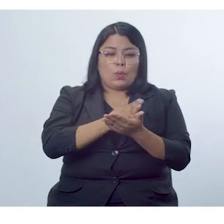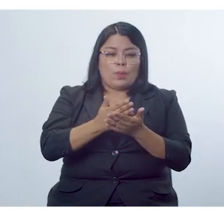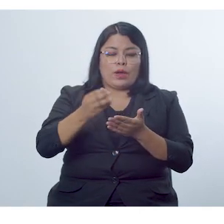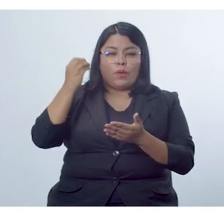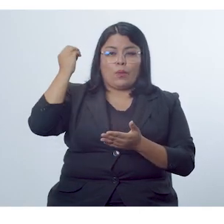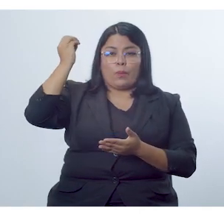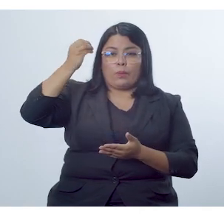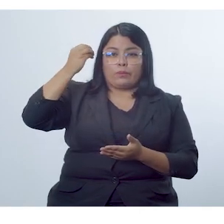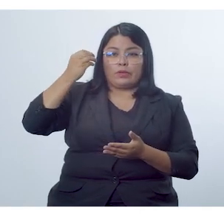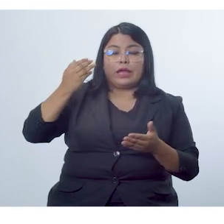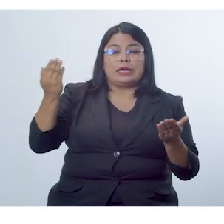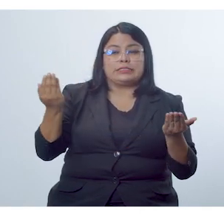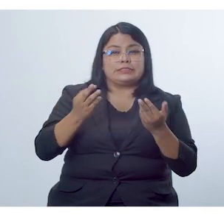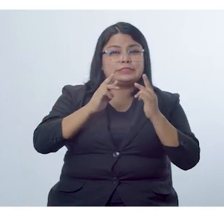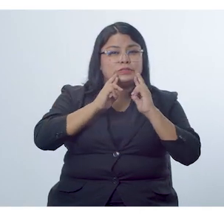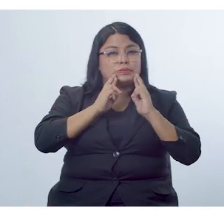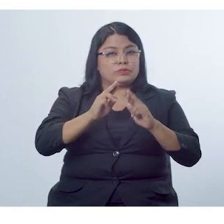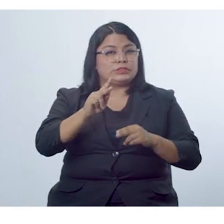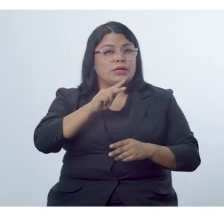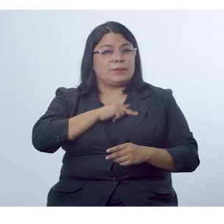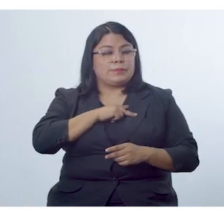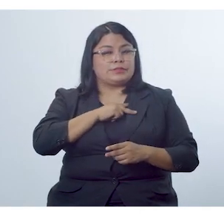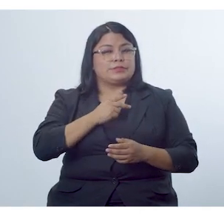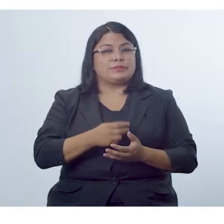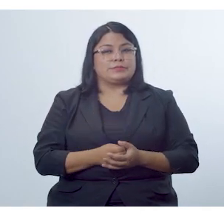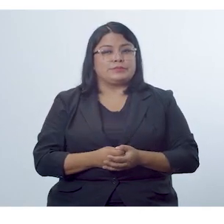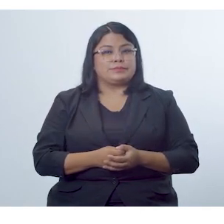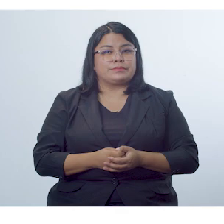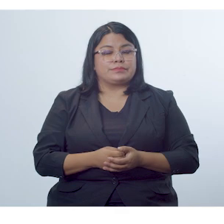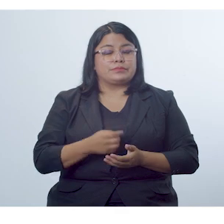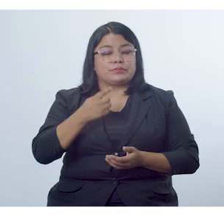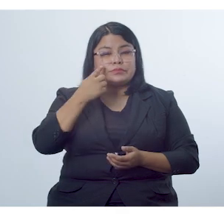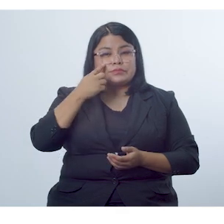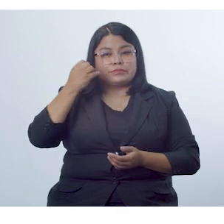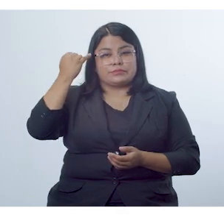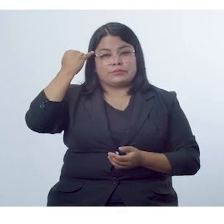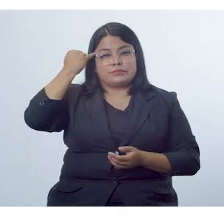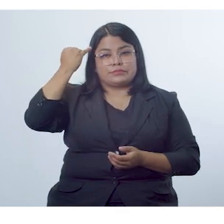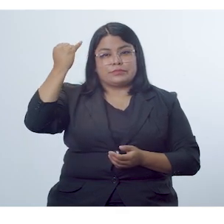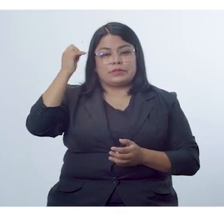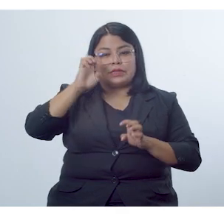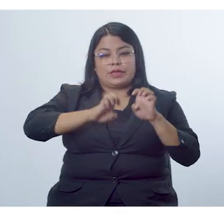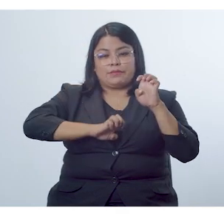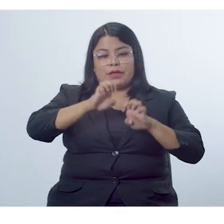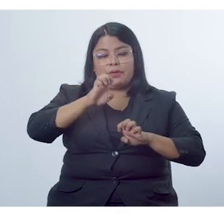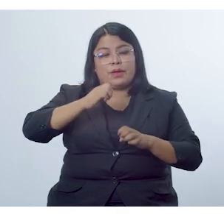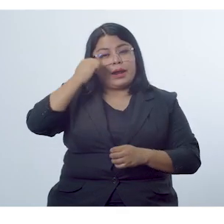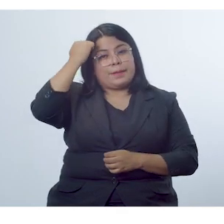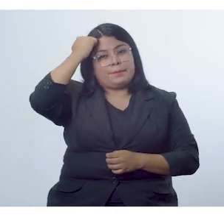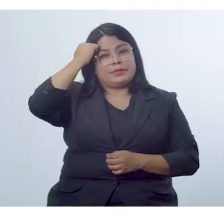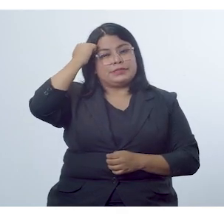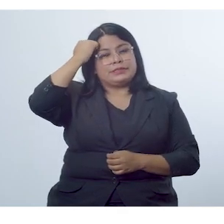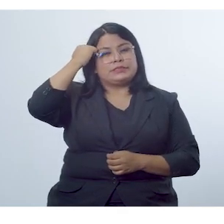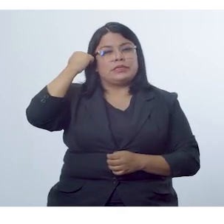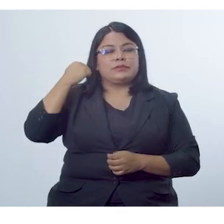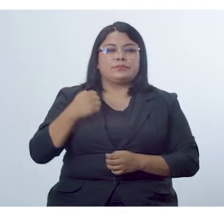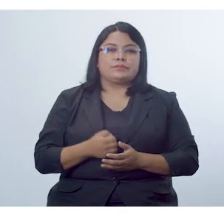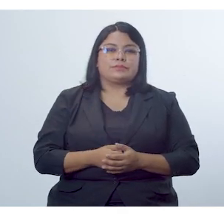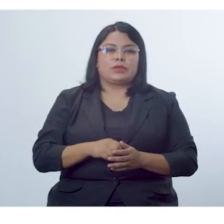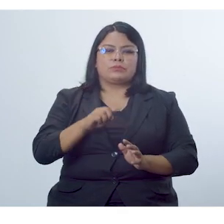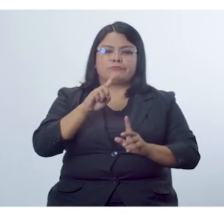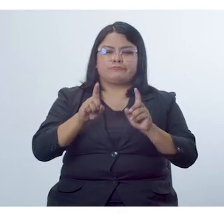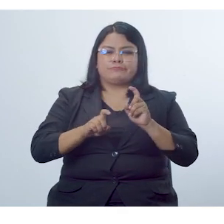Compartir opiniones. Elaborar respuestas personales. Comprobar ideas. Evaluar el aprendizaje.